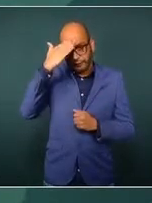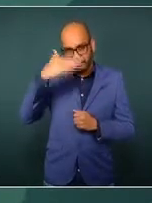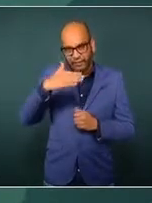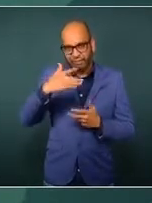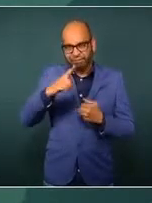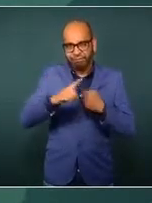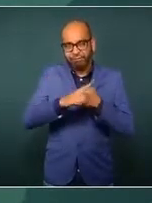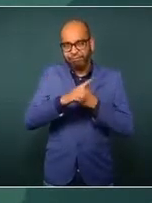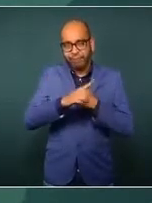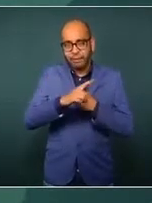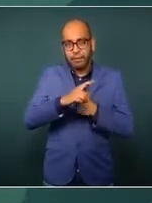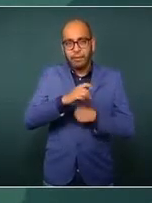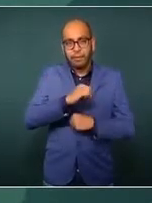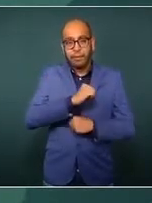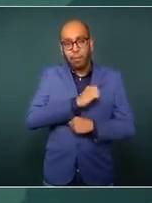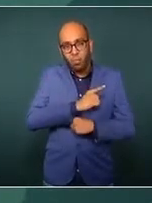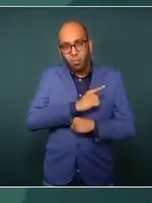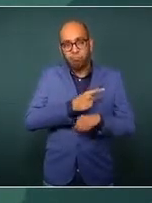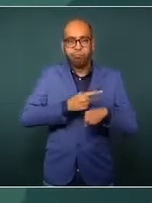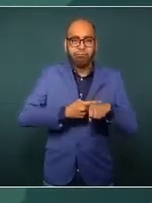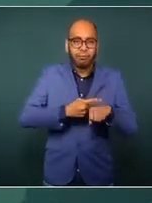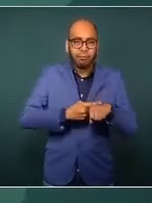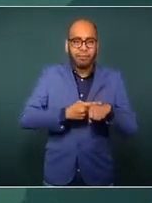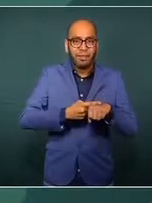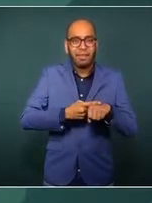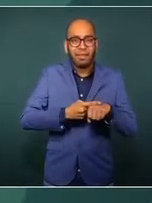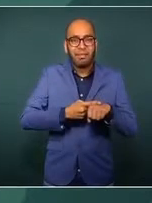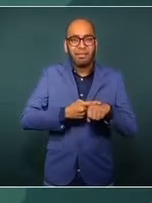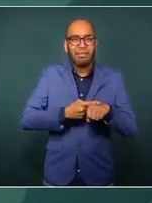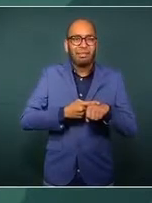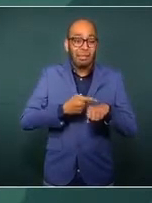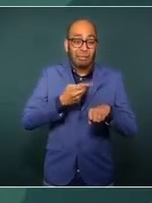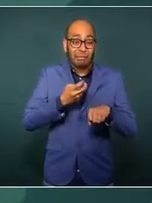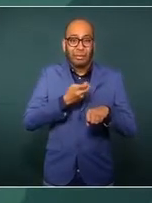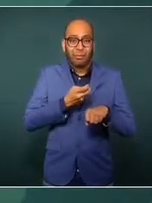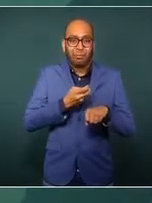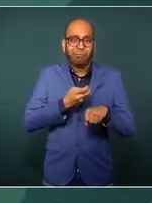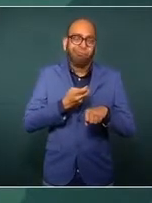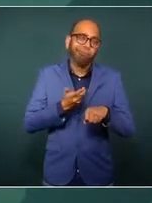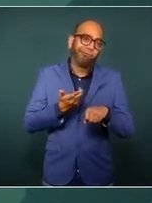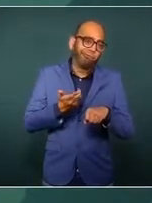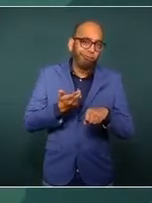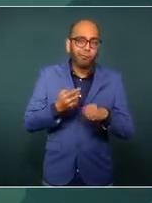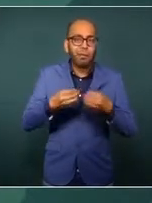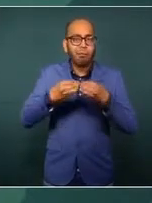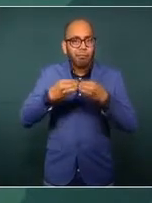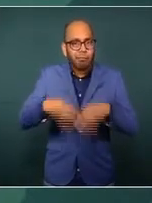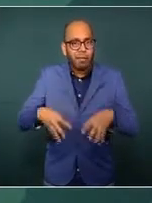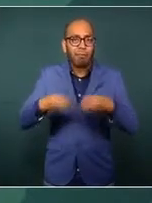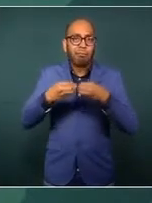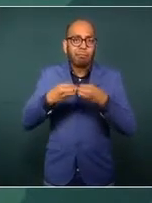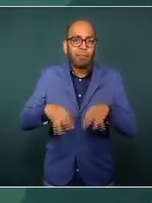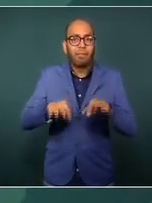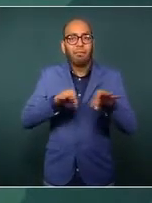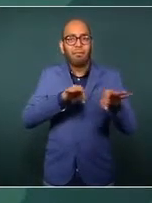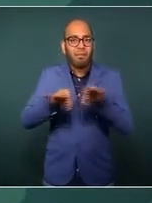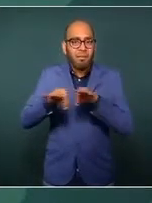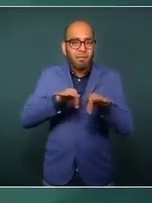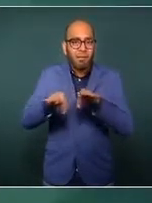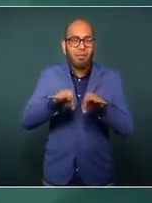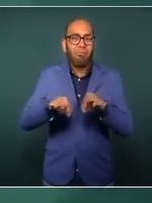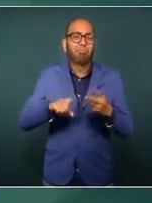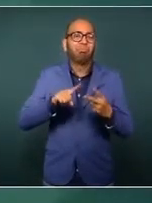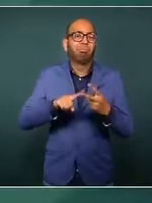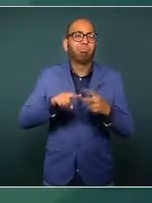hay pérdida de empleos, cierre de empresas y